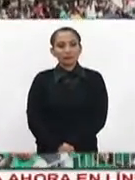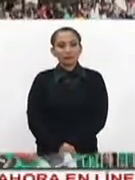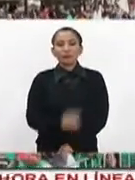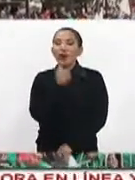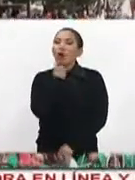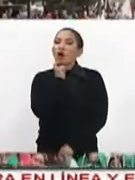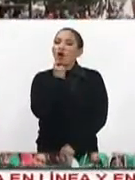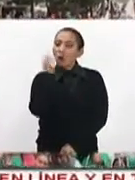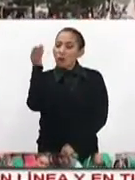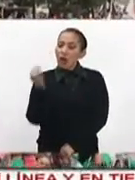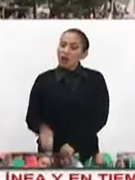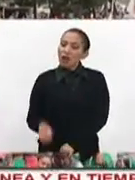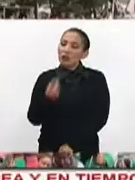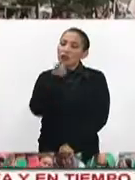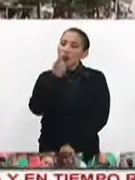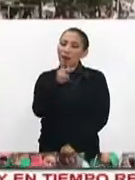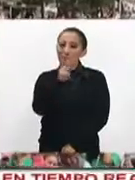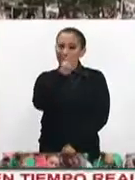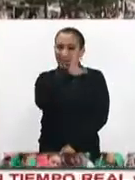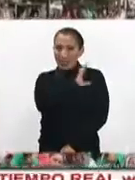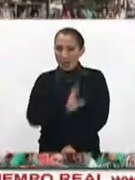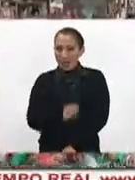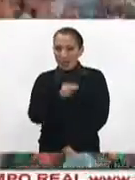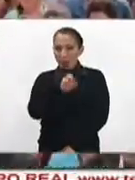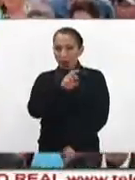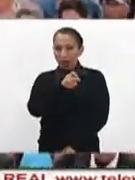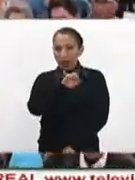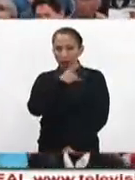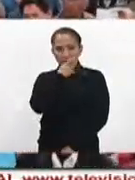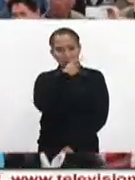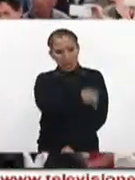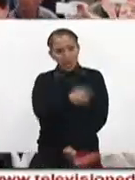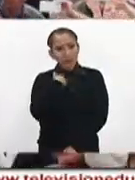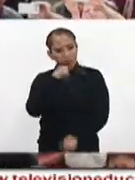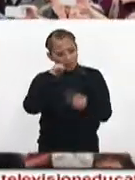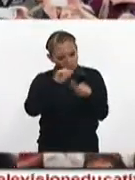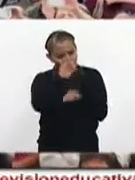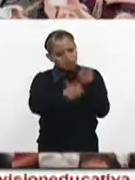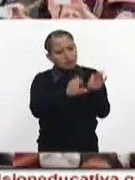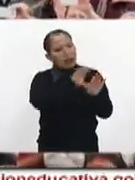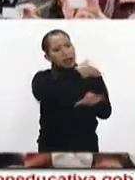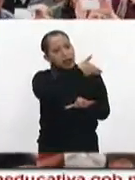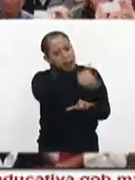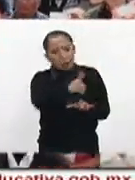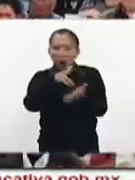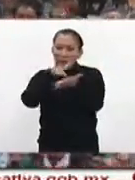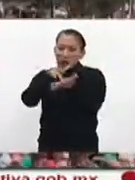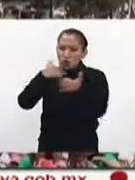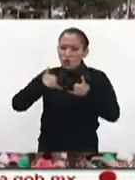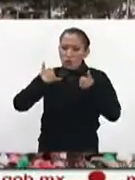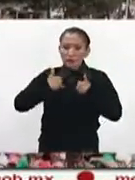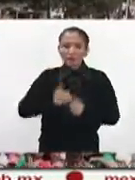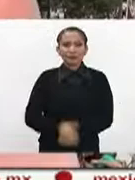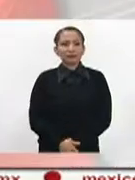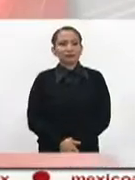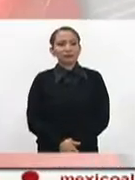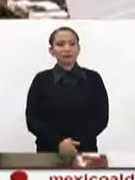Andrés Manuel López Obrador, precandidato de Morena, aseguró que atenderá el campo y apoyará a los jóvenes.